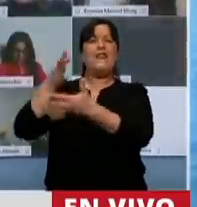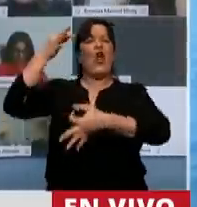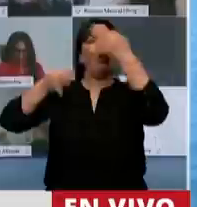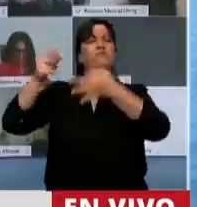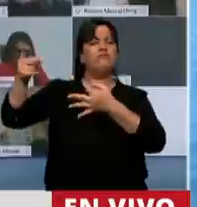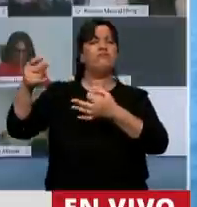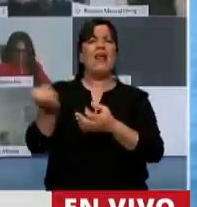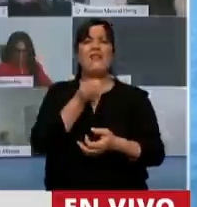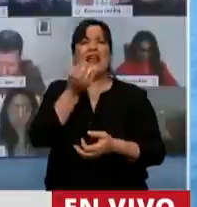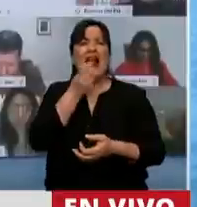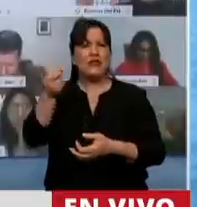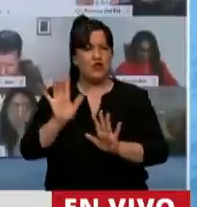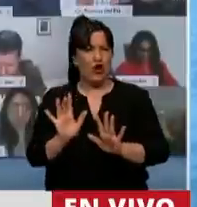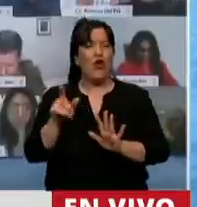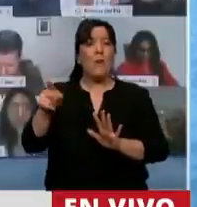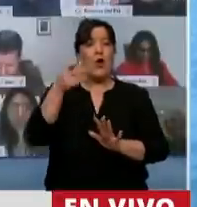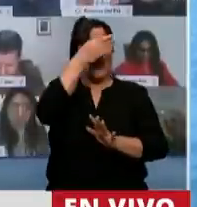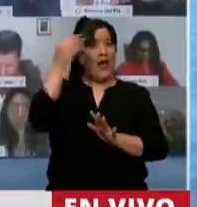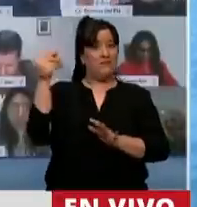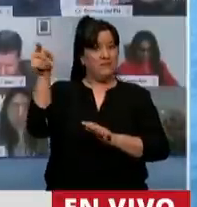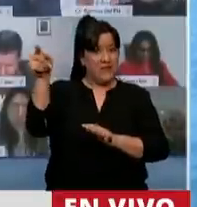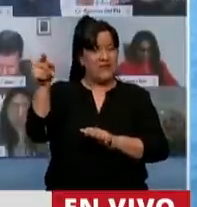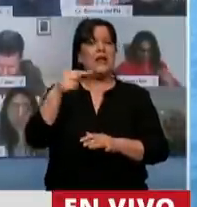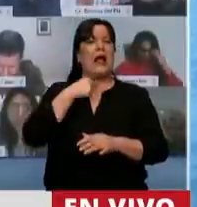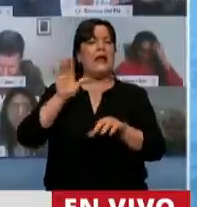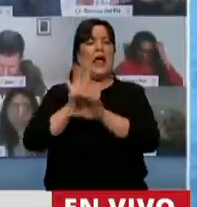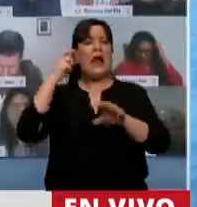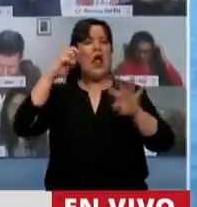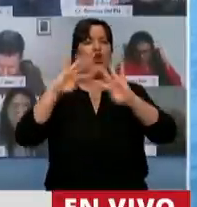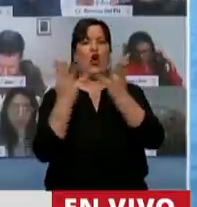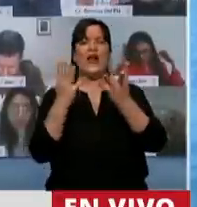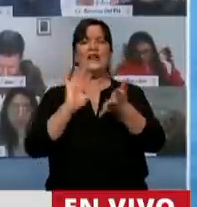certeza porque quería desnaturalizar el Congreso,